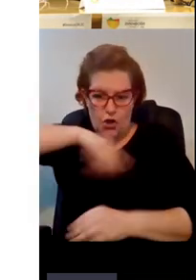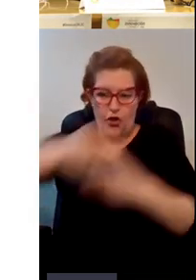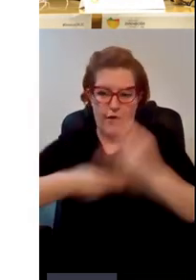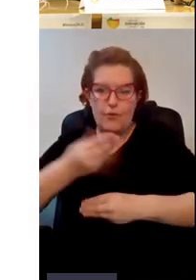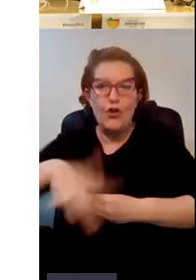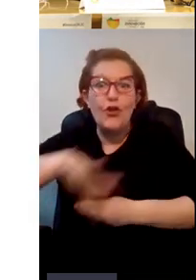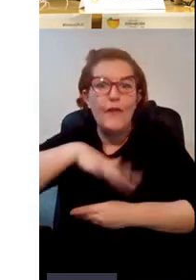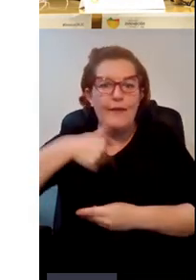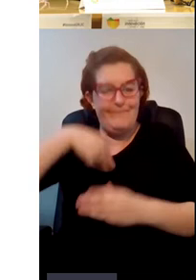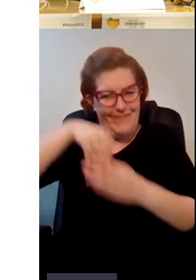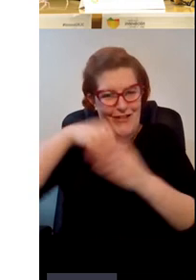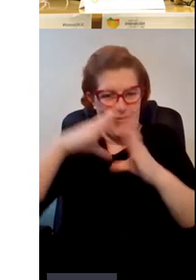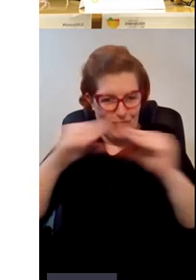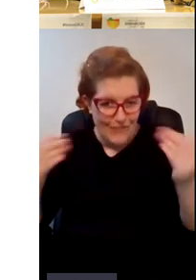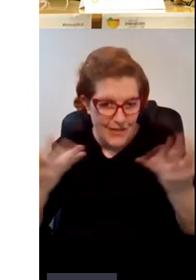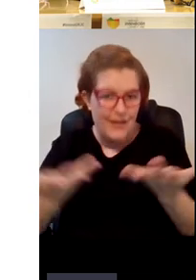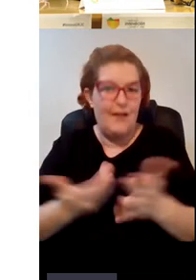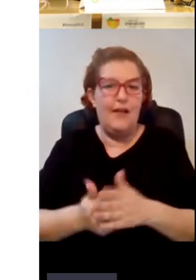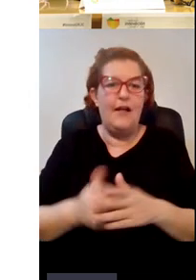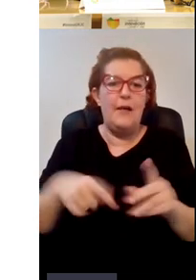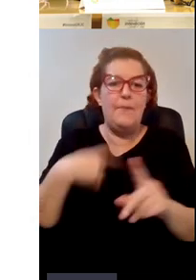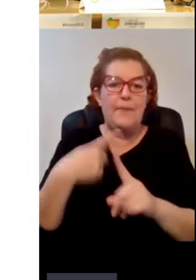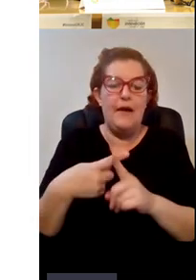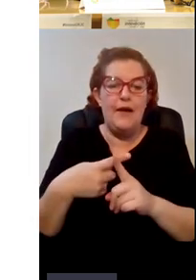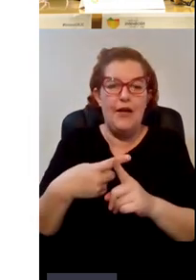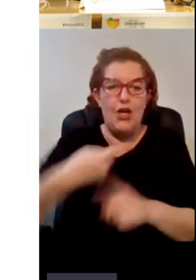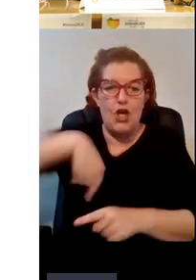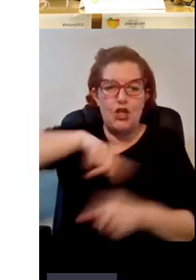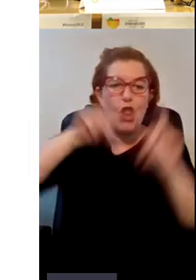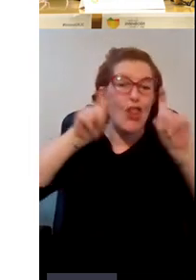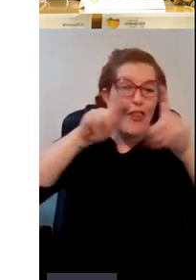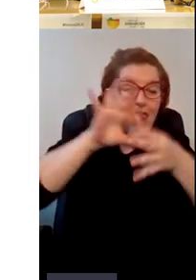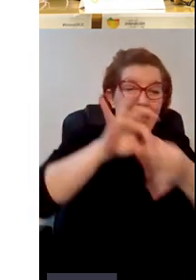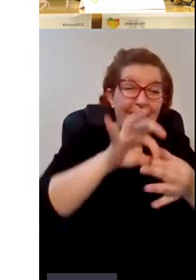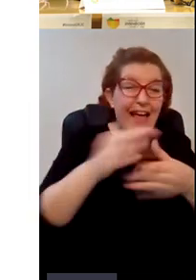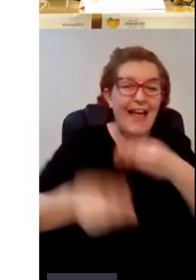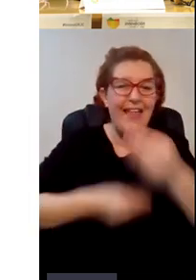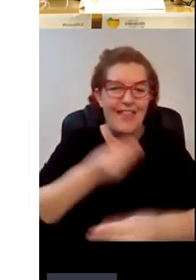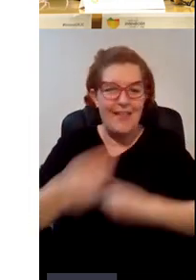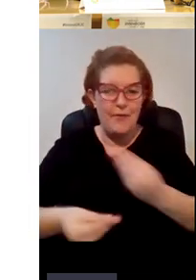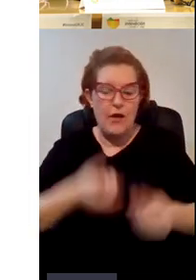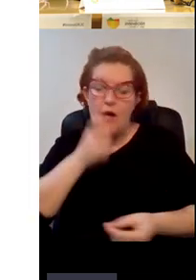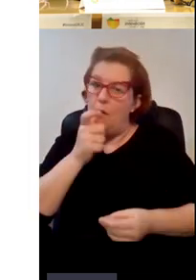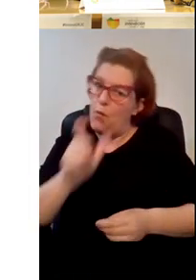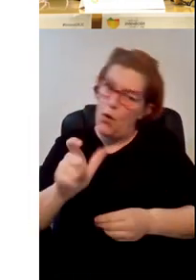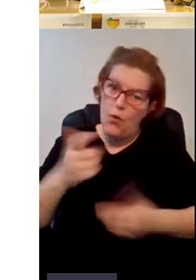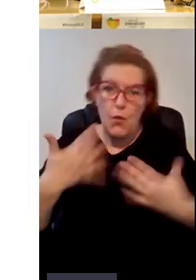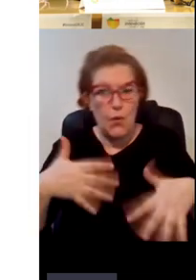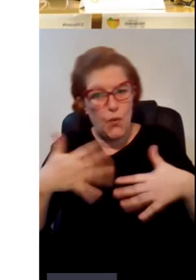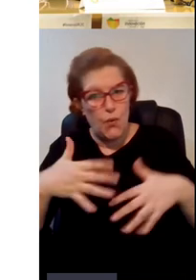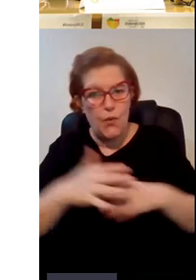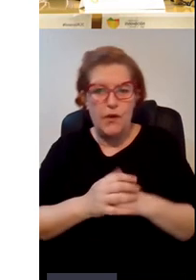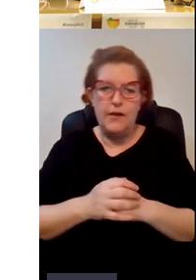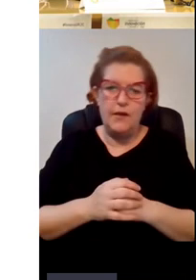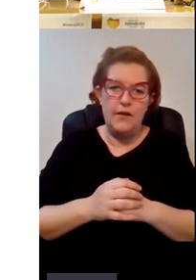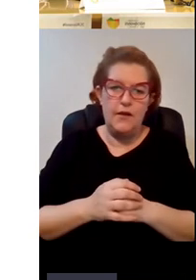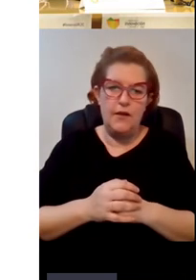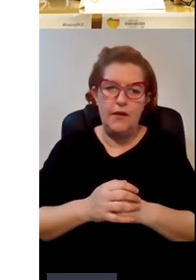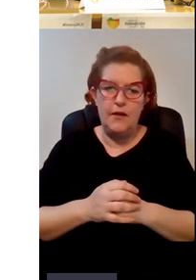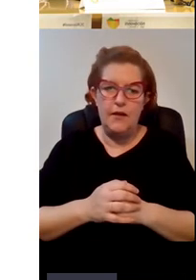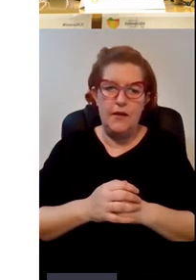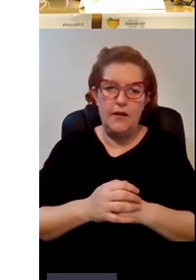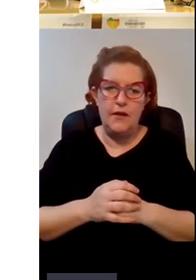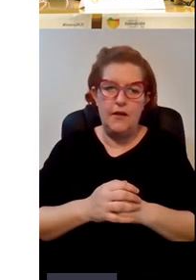universidad y que hacemos en la docencia y este palabra que es tan difícil desde la sostenibilización curricular es el de